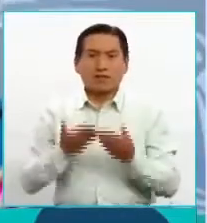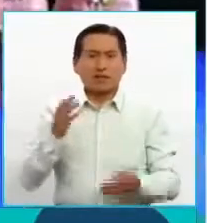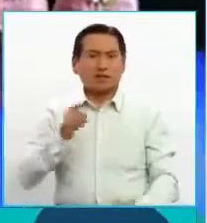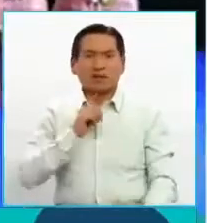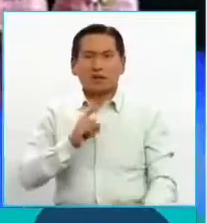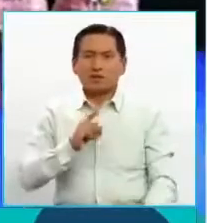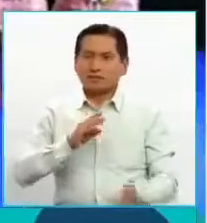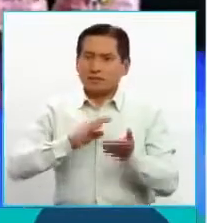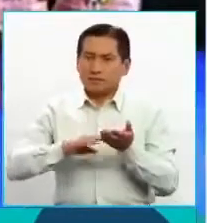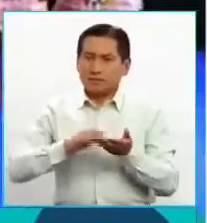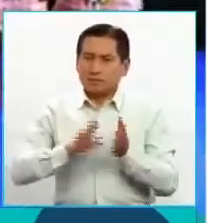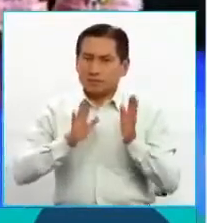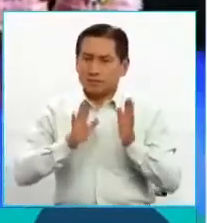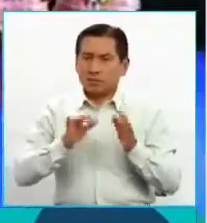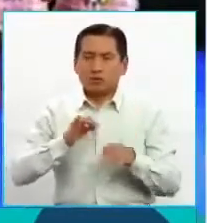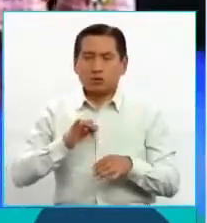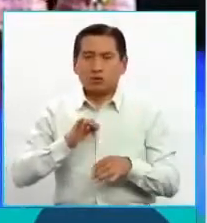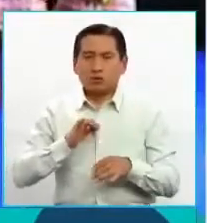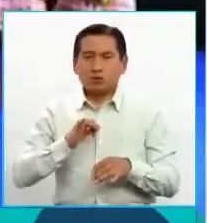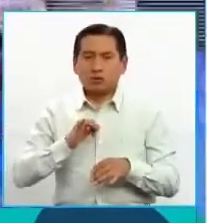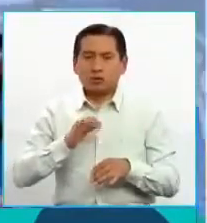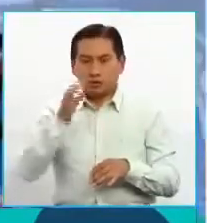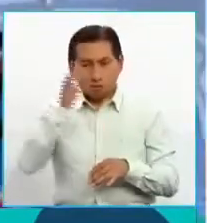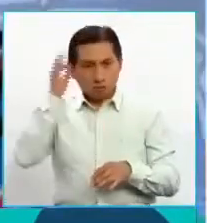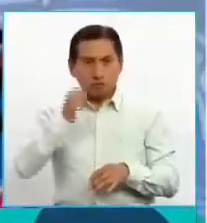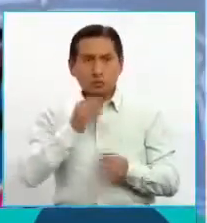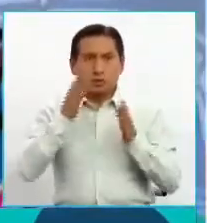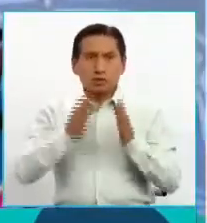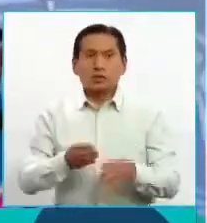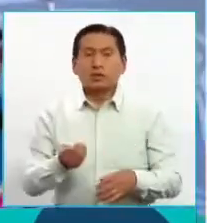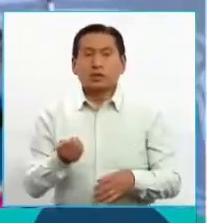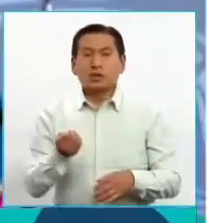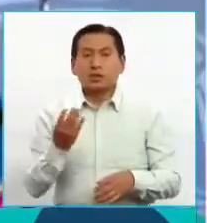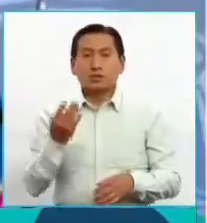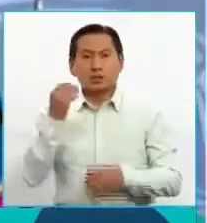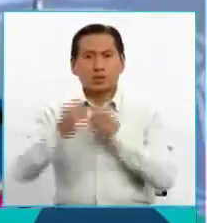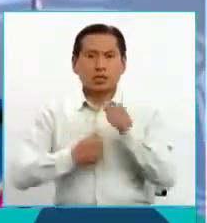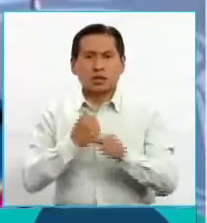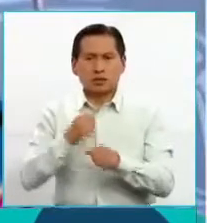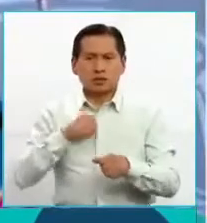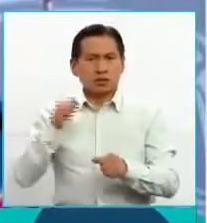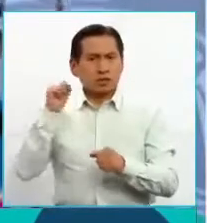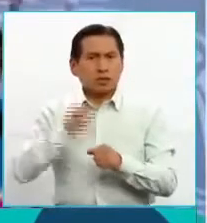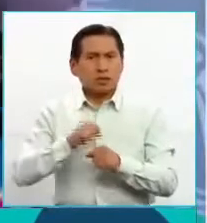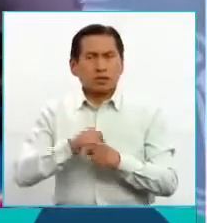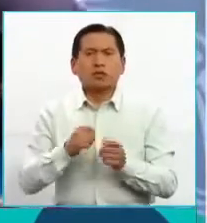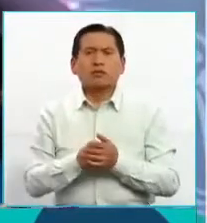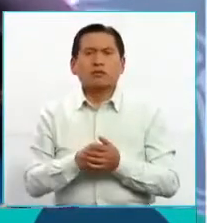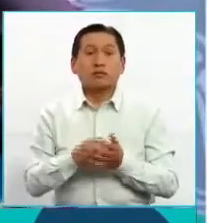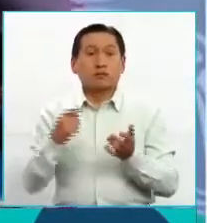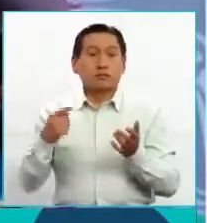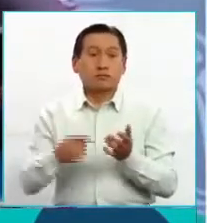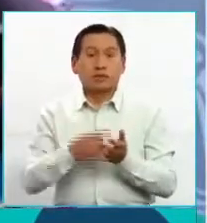van a disculpar, yo también he sido periodista indígena durante 14 años, he trabajado. A veces los